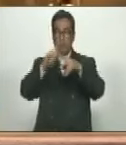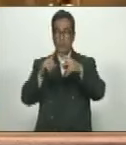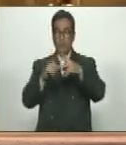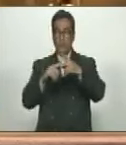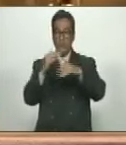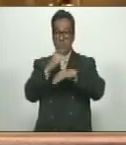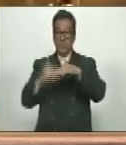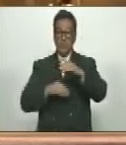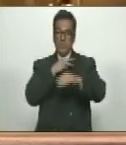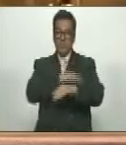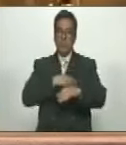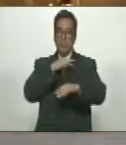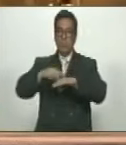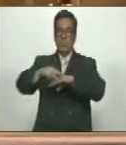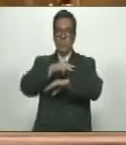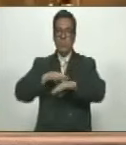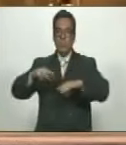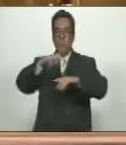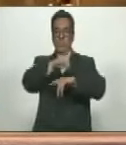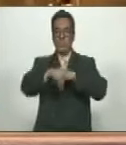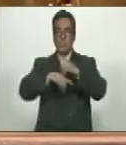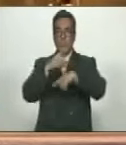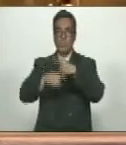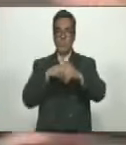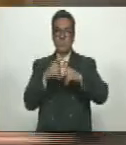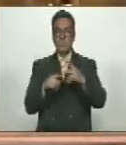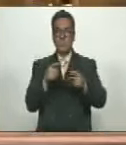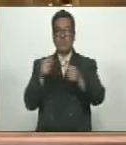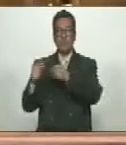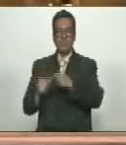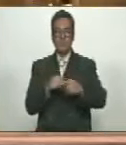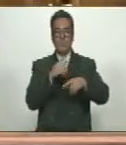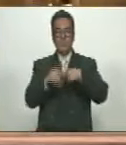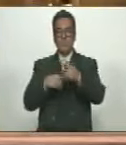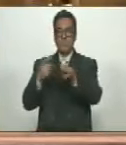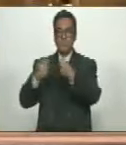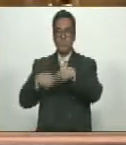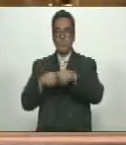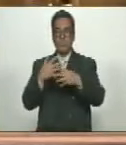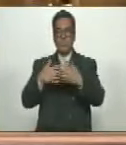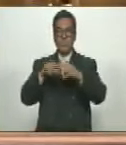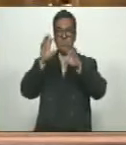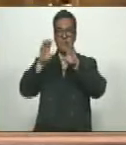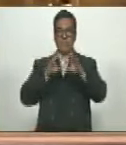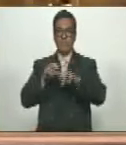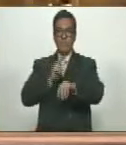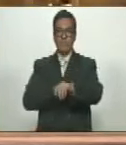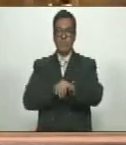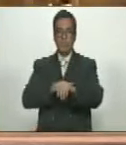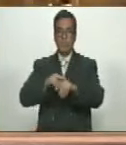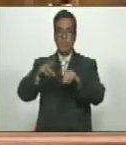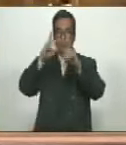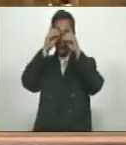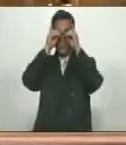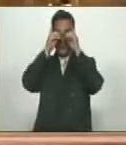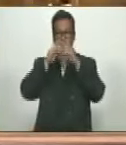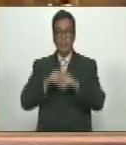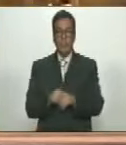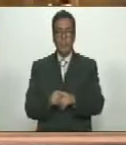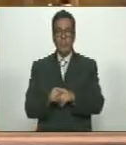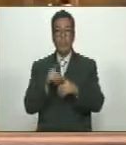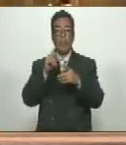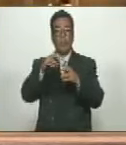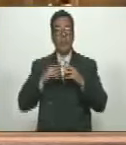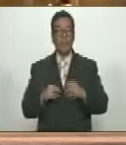vicepresidenta del Consejo de Ministros y Ministra del Poder Popular de Economía, Finanzas y Comercio Exterior, doctora del Cieloína Rodríguez Gómez,